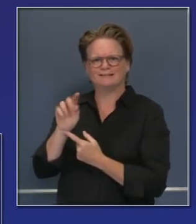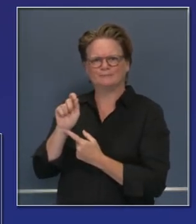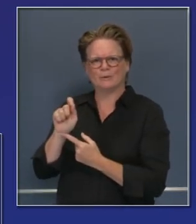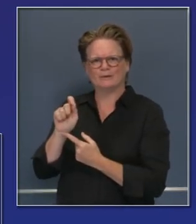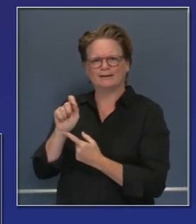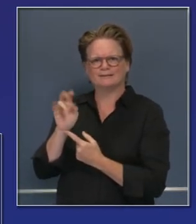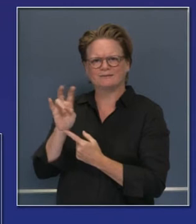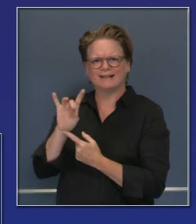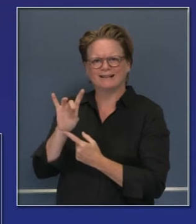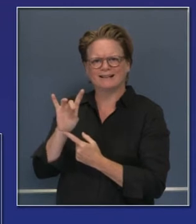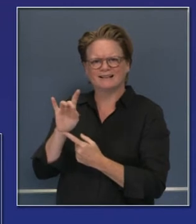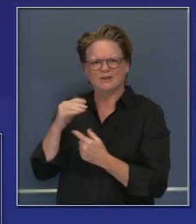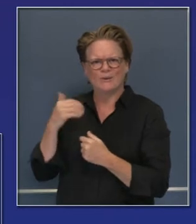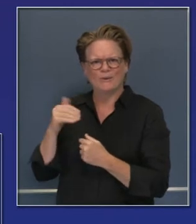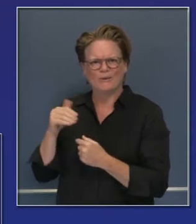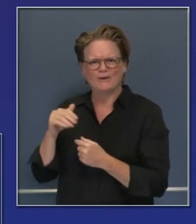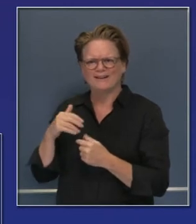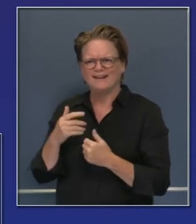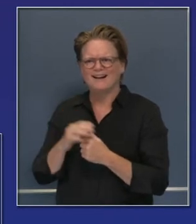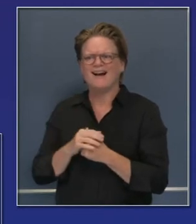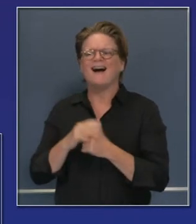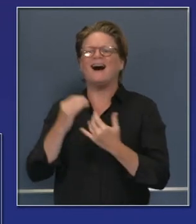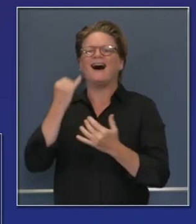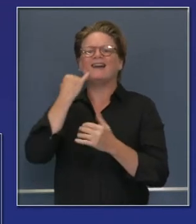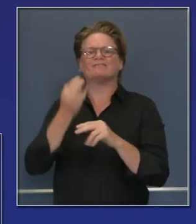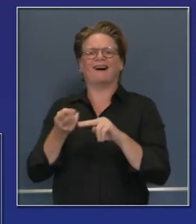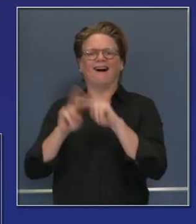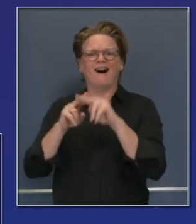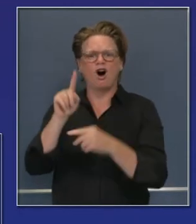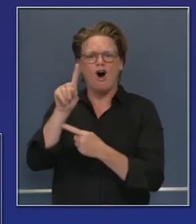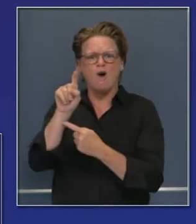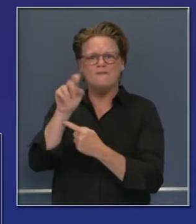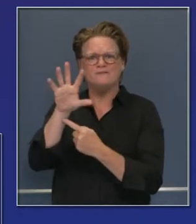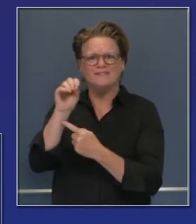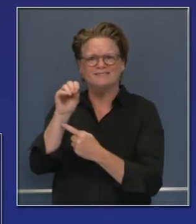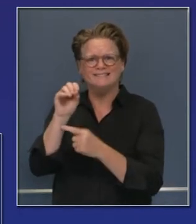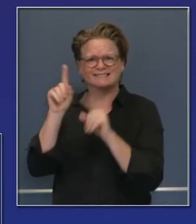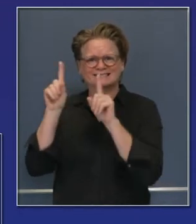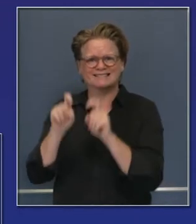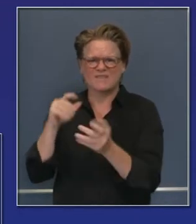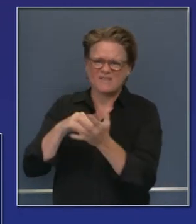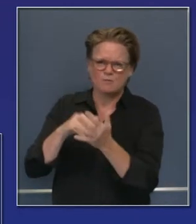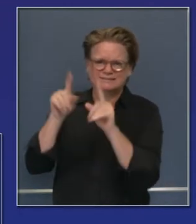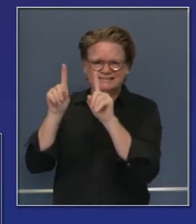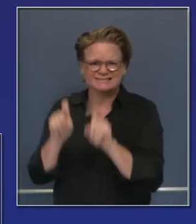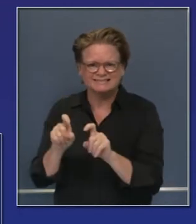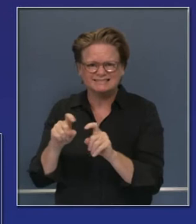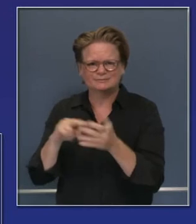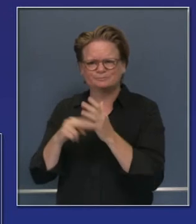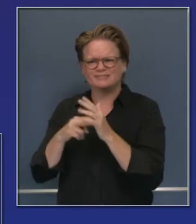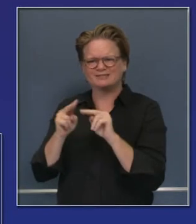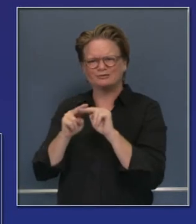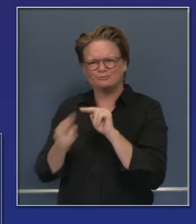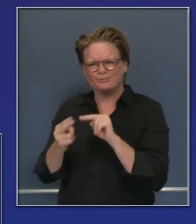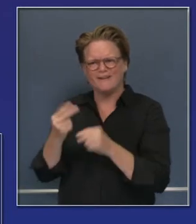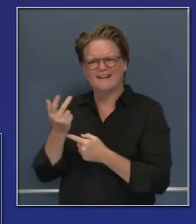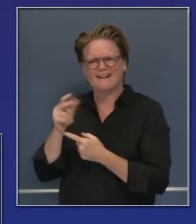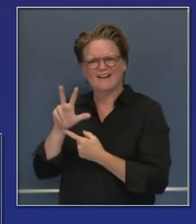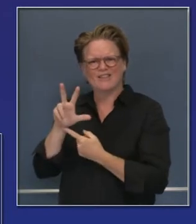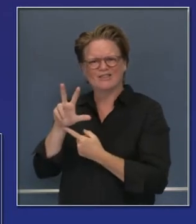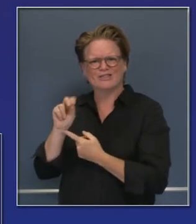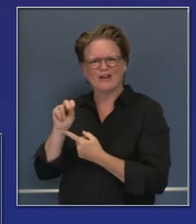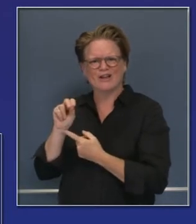Y si obtenemos la prueba de los 150,000 pruebas